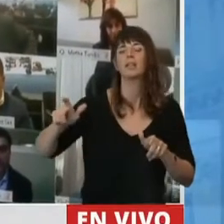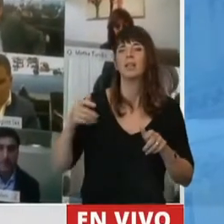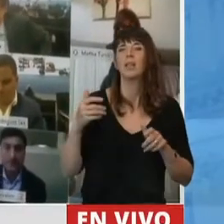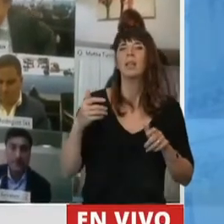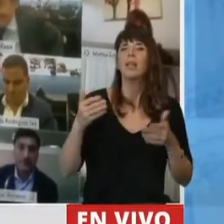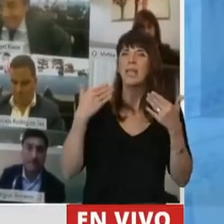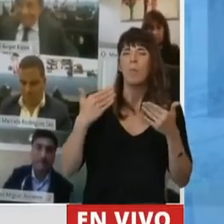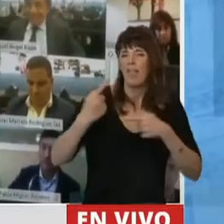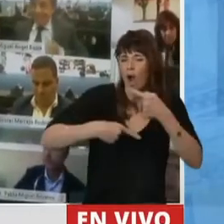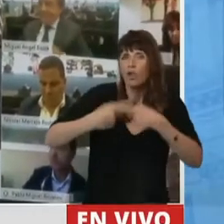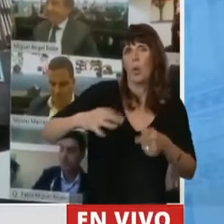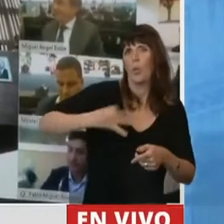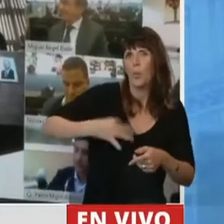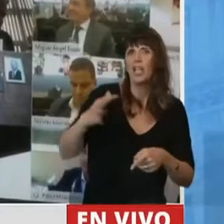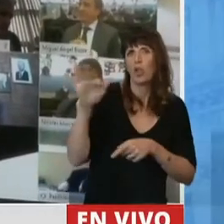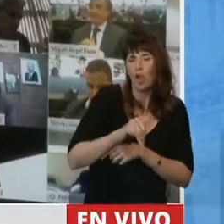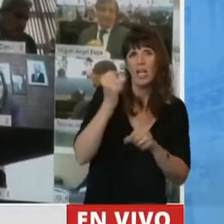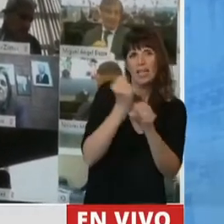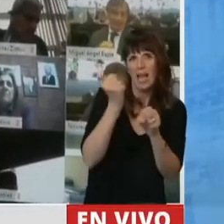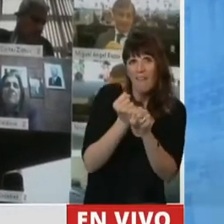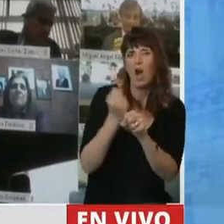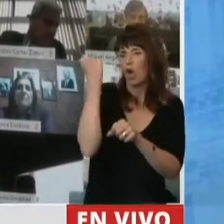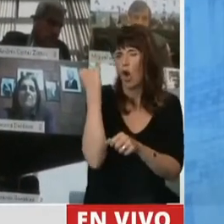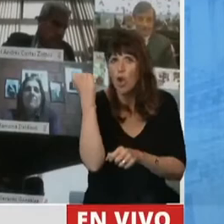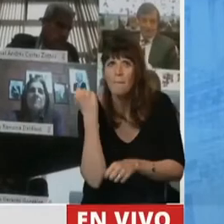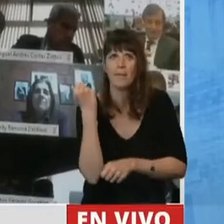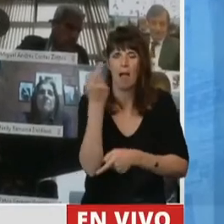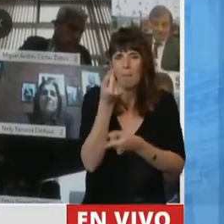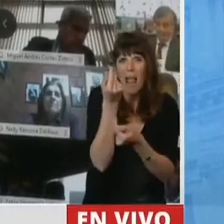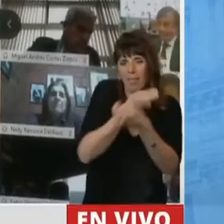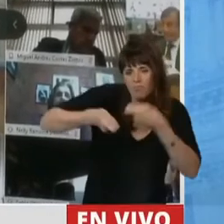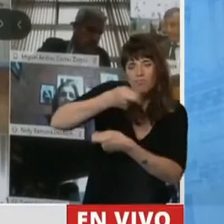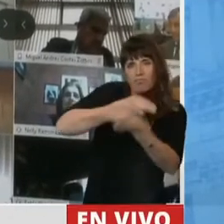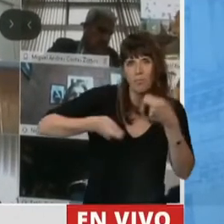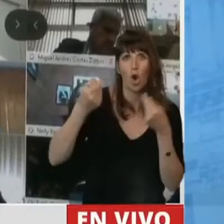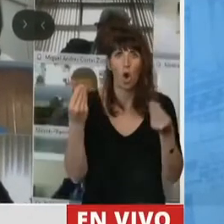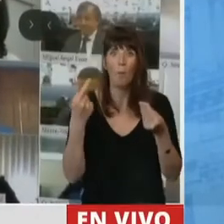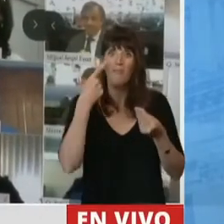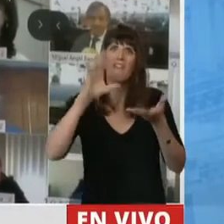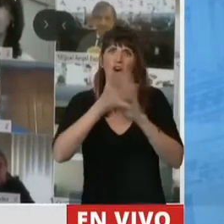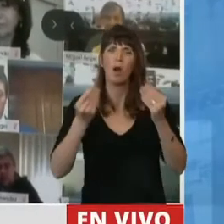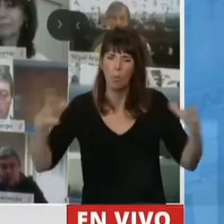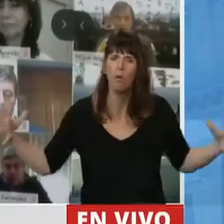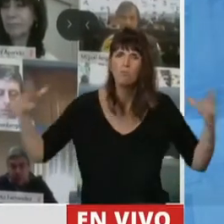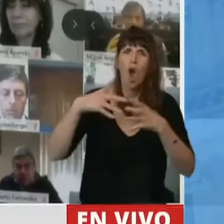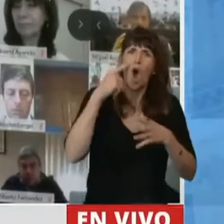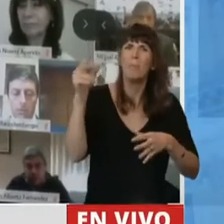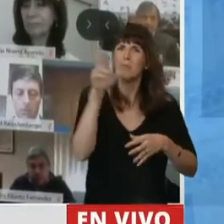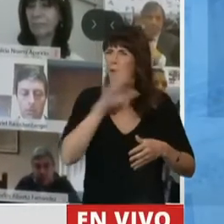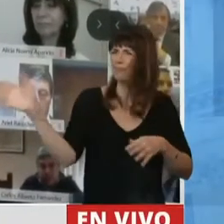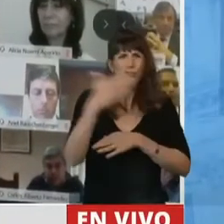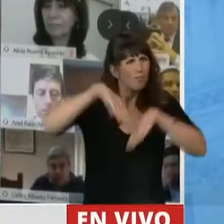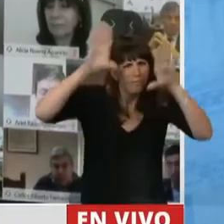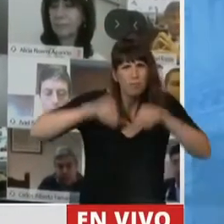vida cotidiana, el trabajo, su economía cotidiana y ver de qué manera todos juntos, todas juntas, todos juntes salimos adelante